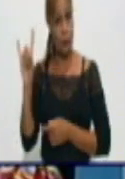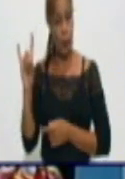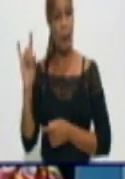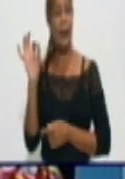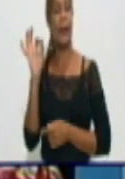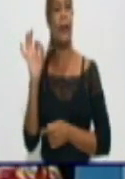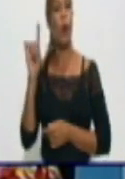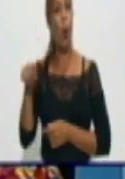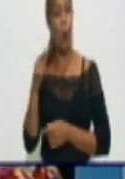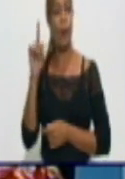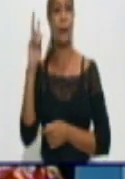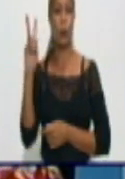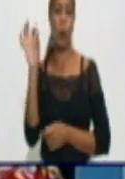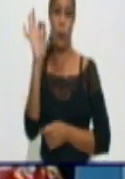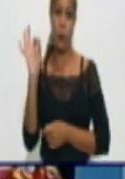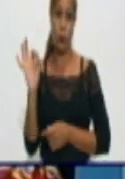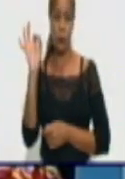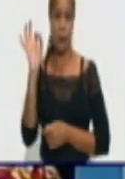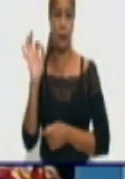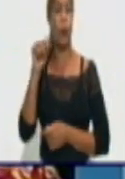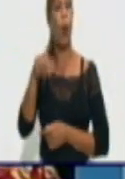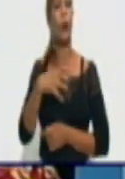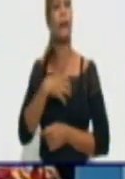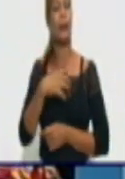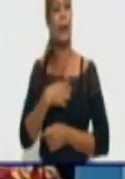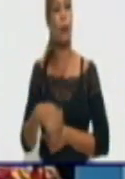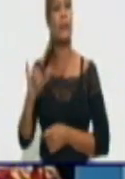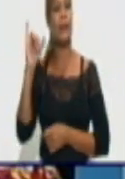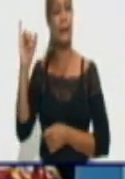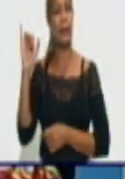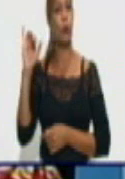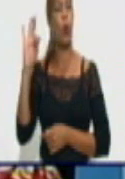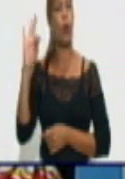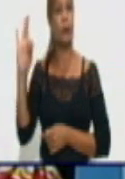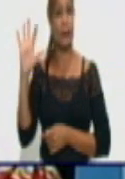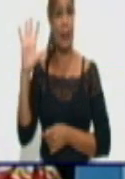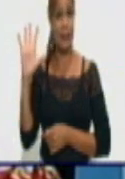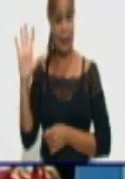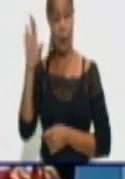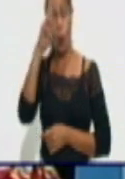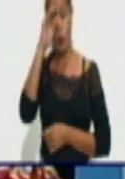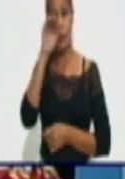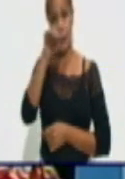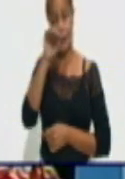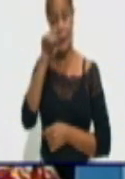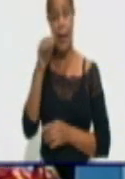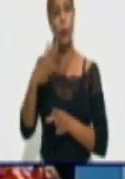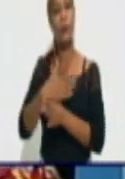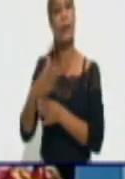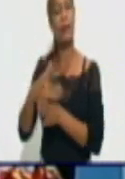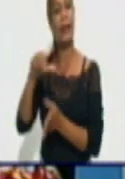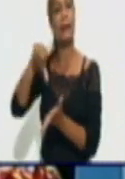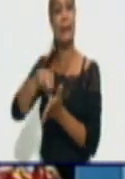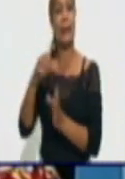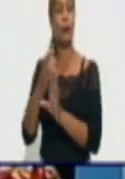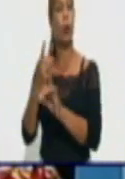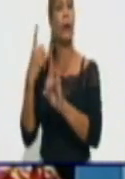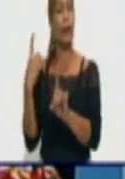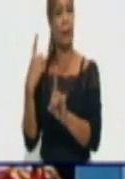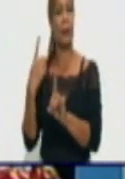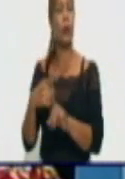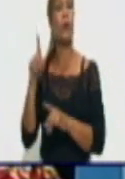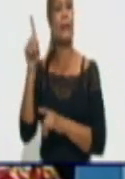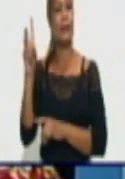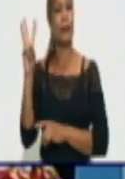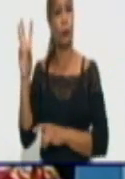habitantes. Hoy tenemos 685 personas ingresadas en los diferentes centros de aislamiento, 136